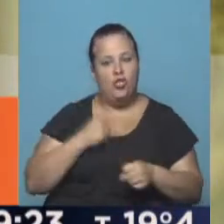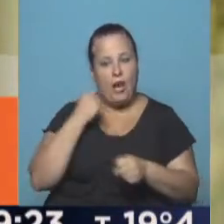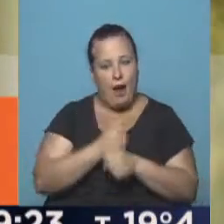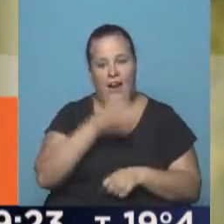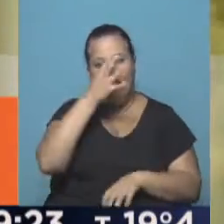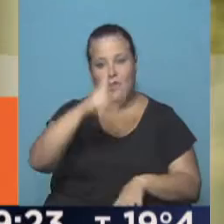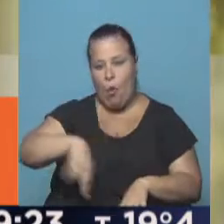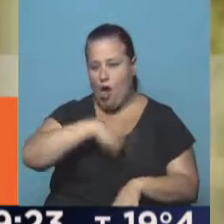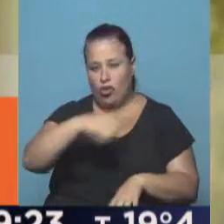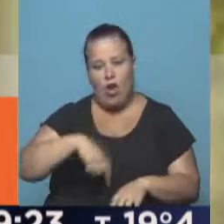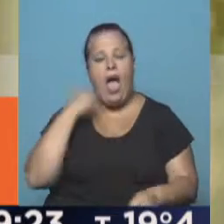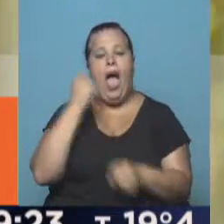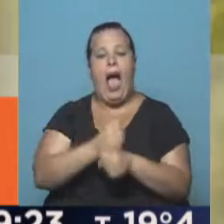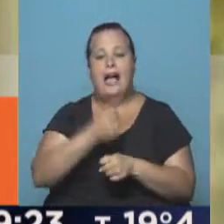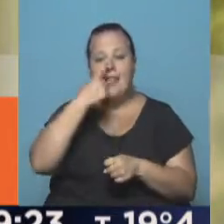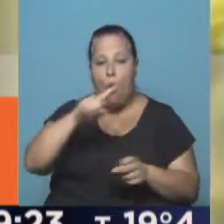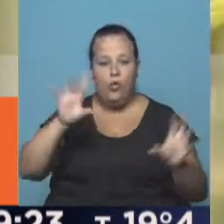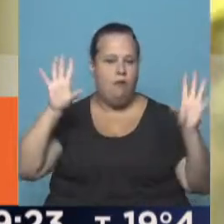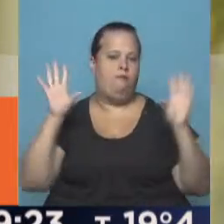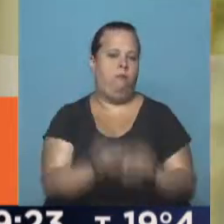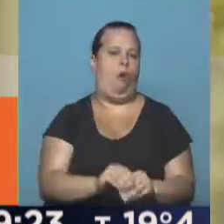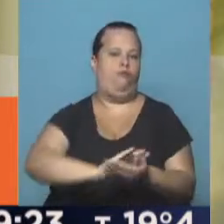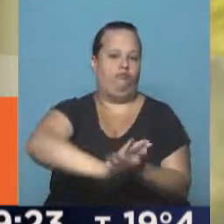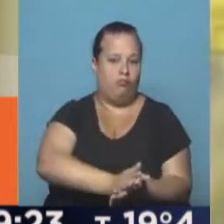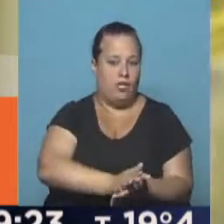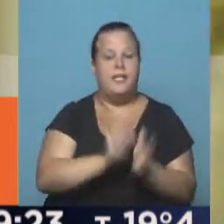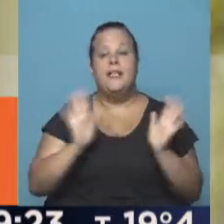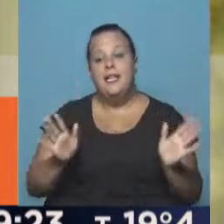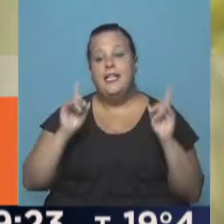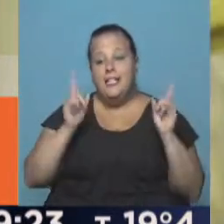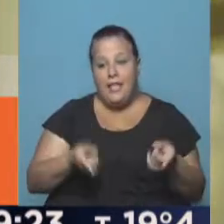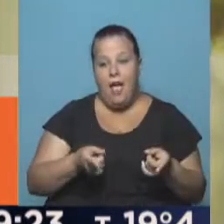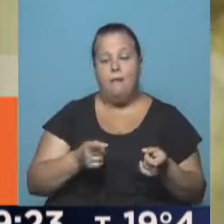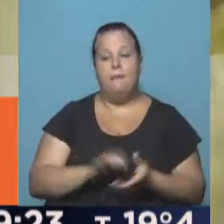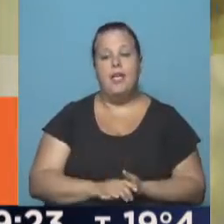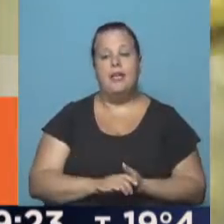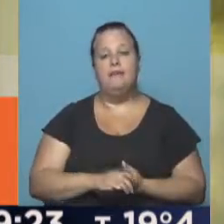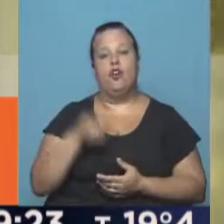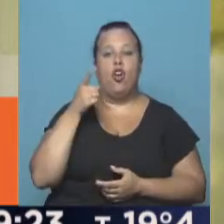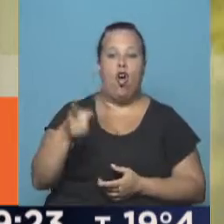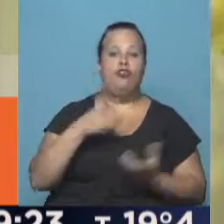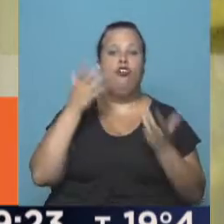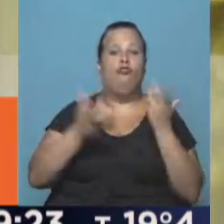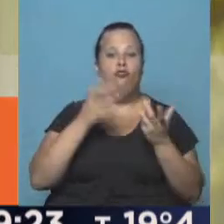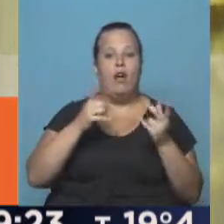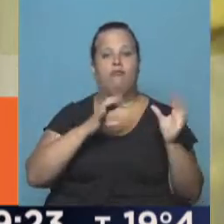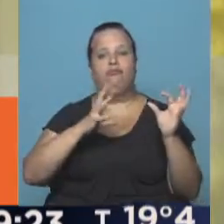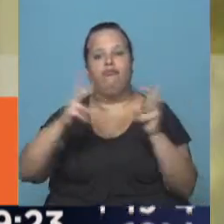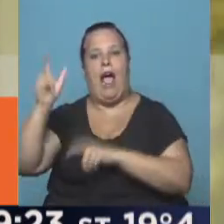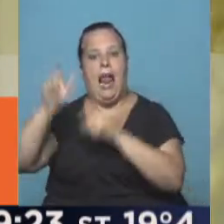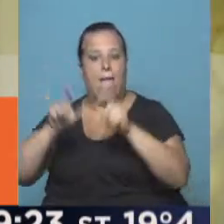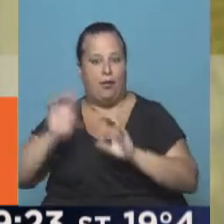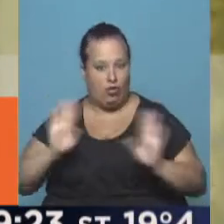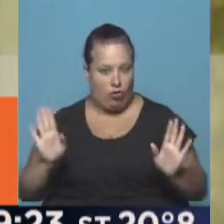24 horas hasta que el último foco esté resuelto y por supuesto evitando que el fuego llegue a donde está la